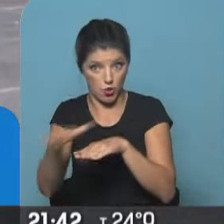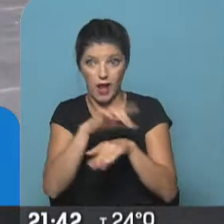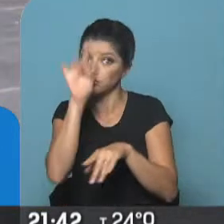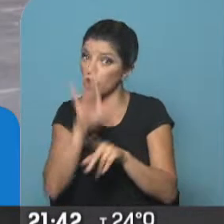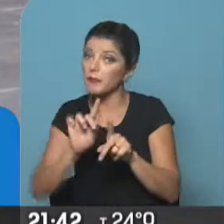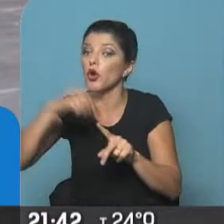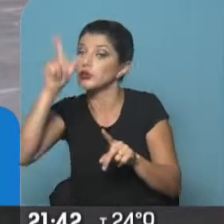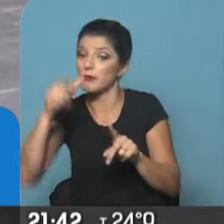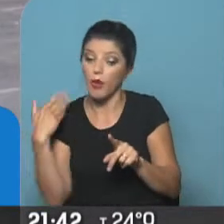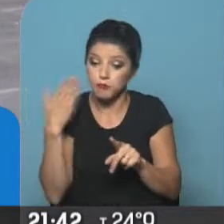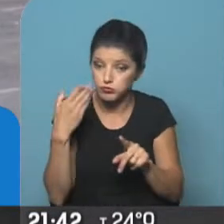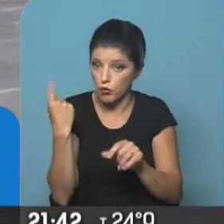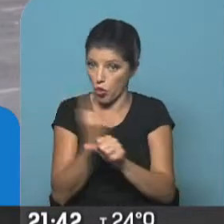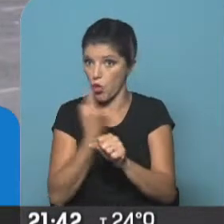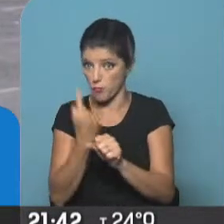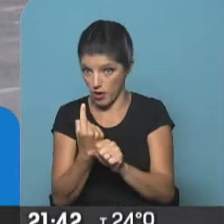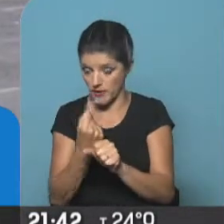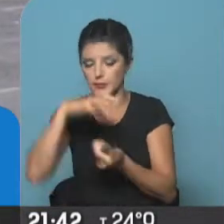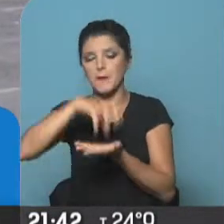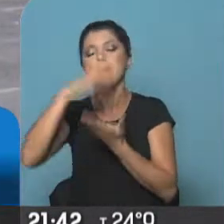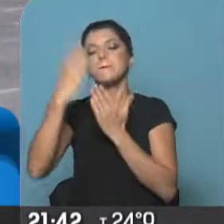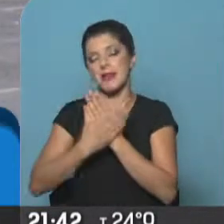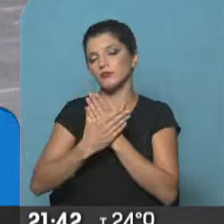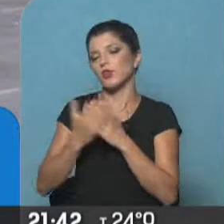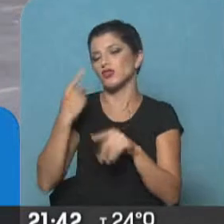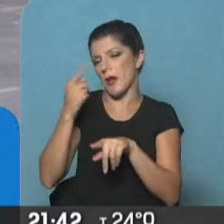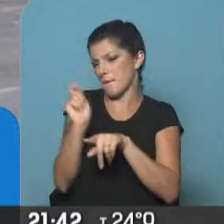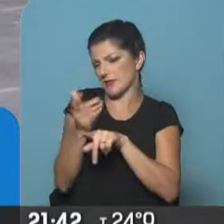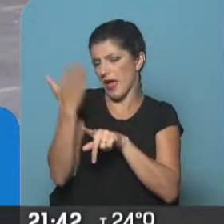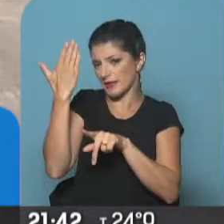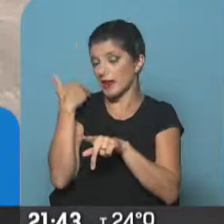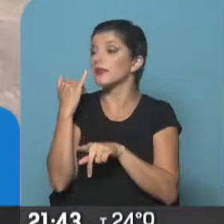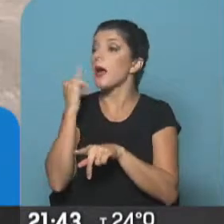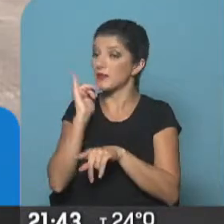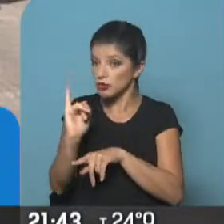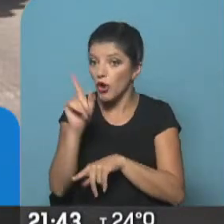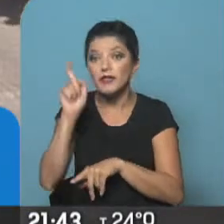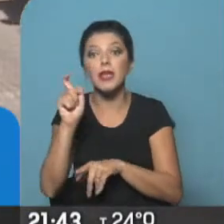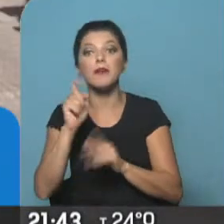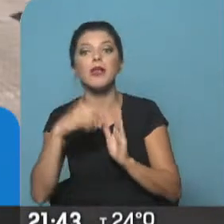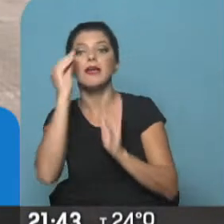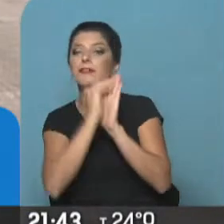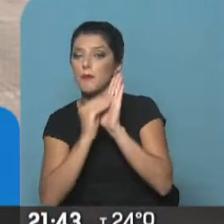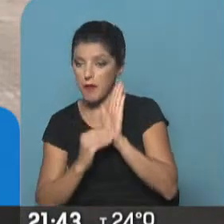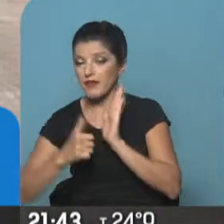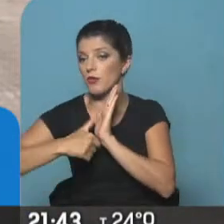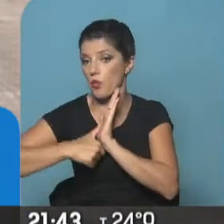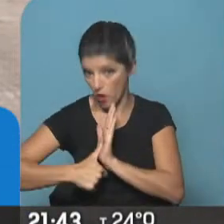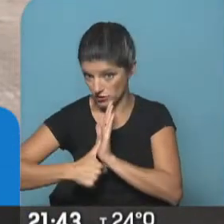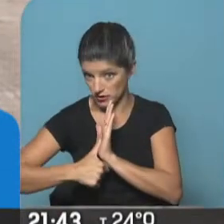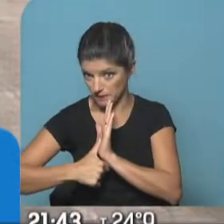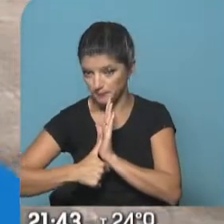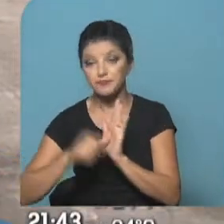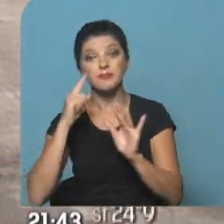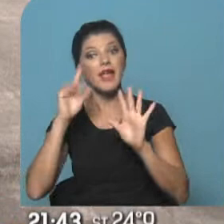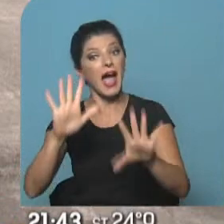meses el Ministerio avisó que las personas habilitadas para circular debían registrarse en una base de datos con sus huellas dactilares. Presten